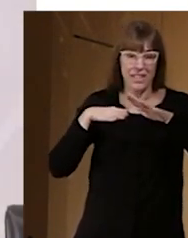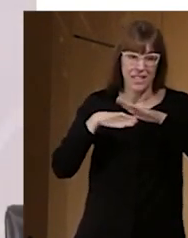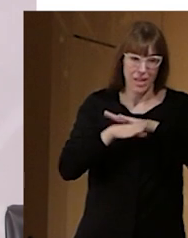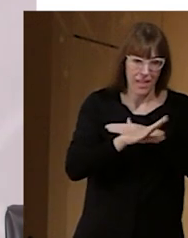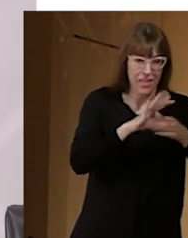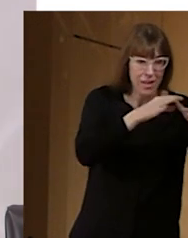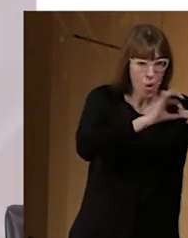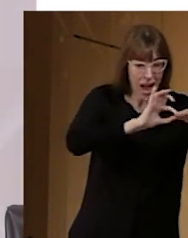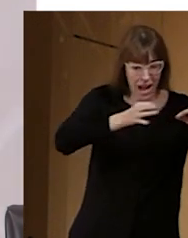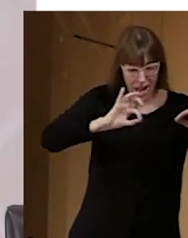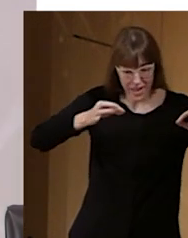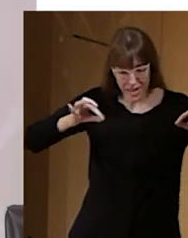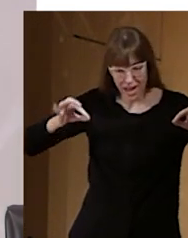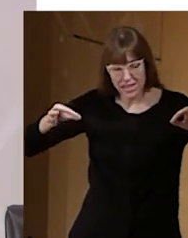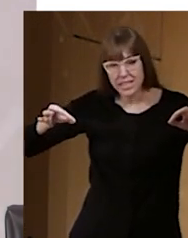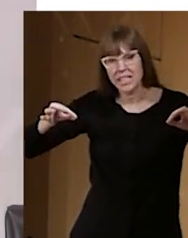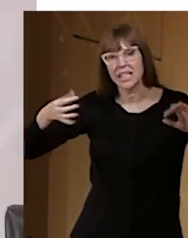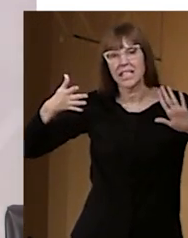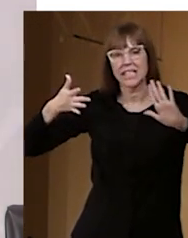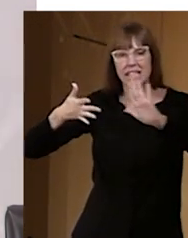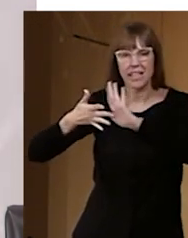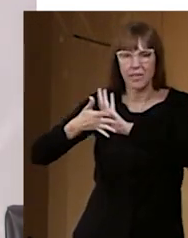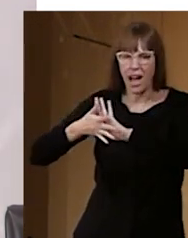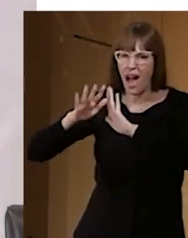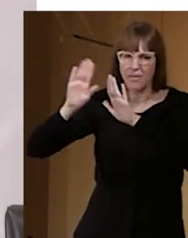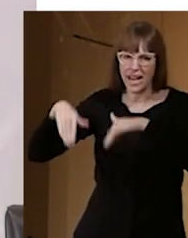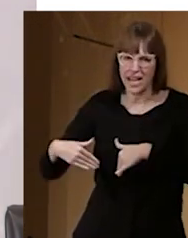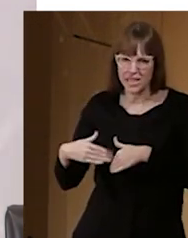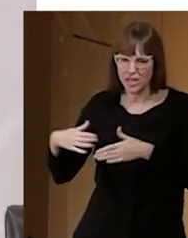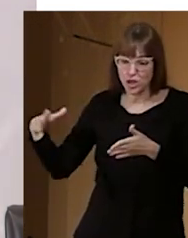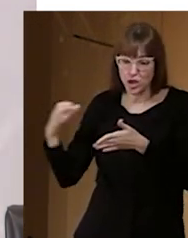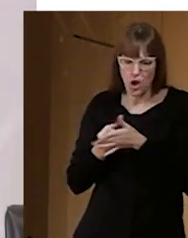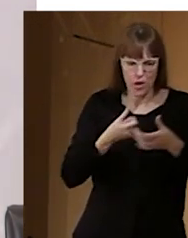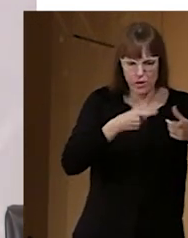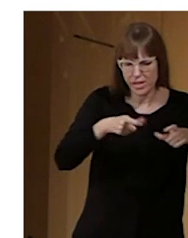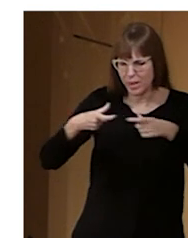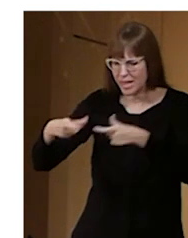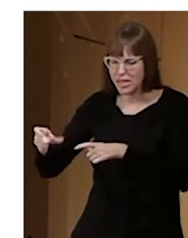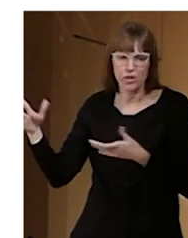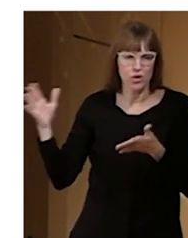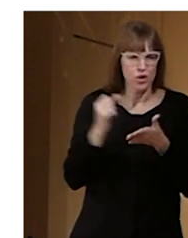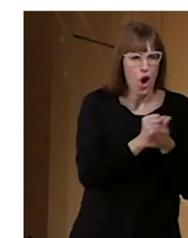y, digamos, recorre todos los rincones y todas las áreas y departamentos de los espacios, ¿vale?